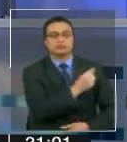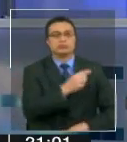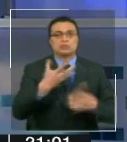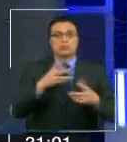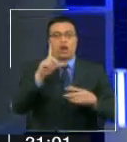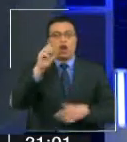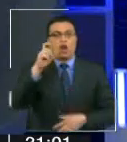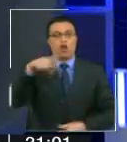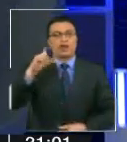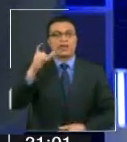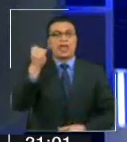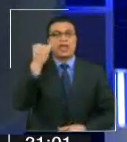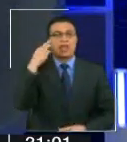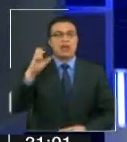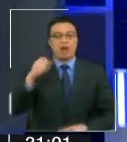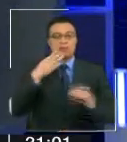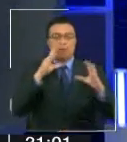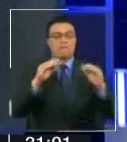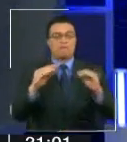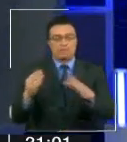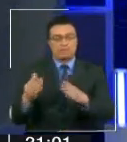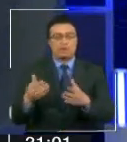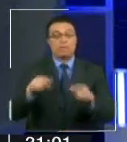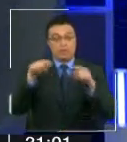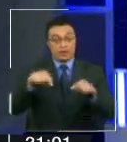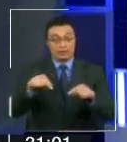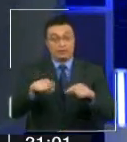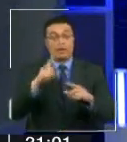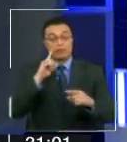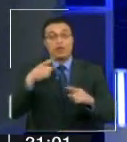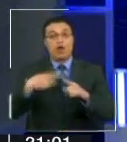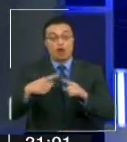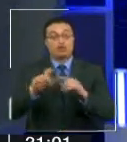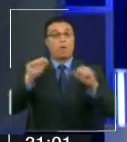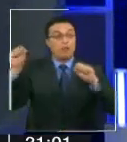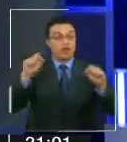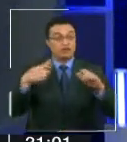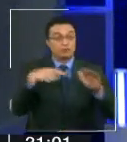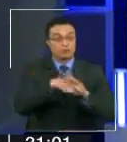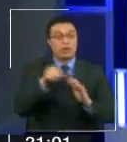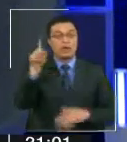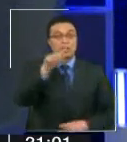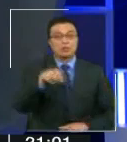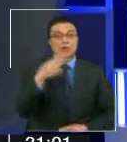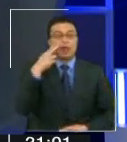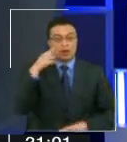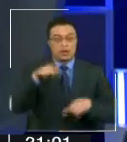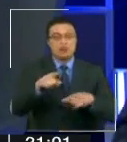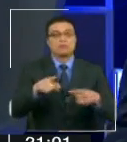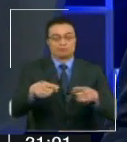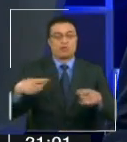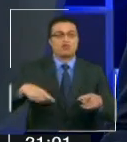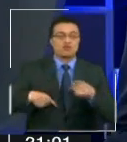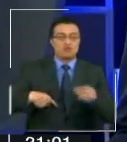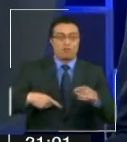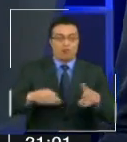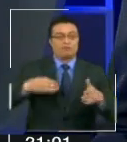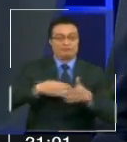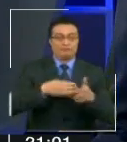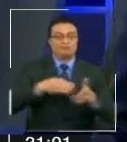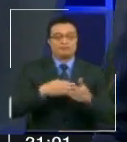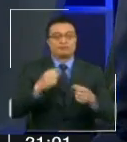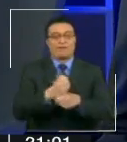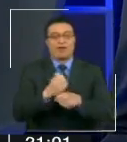caso de Longueira. Y es que en este, como en otros casos que involucran a políticos, el servicio se ha convertido en un obstáculo para la labor de los